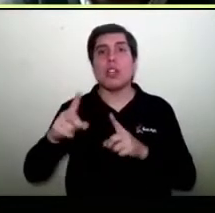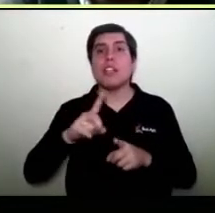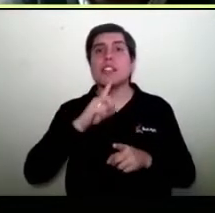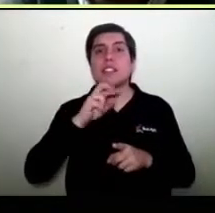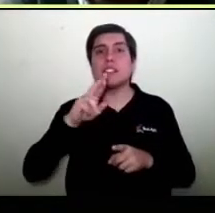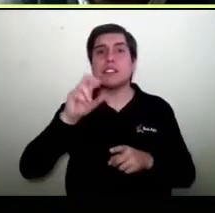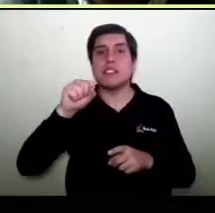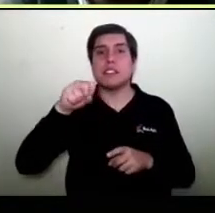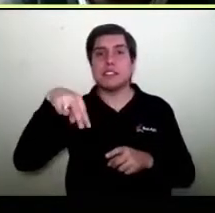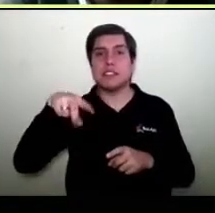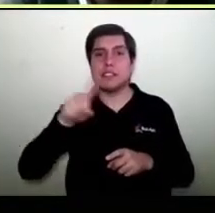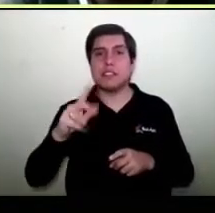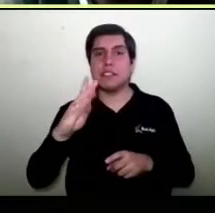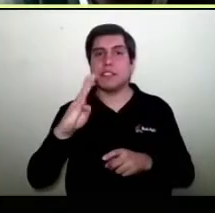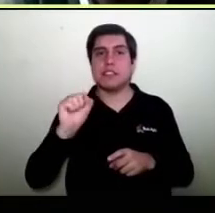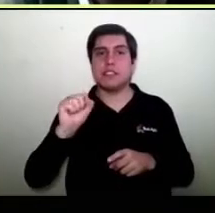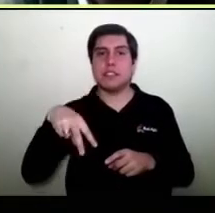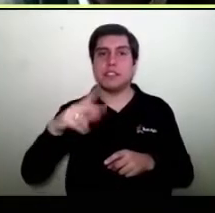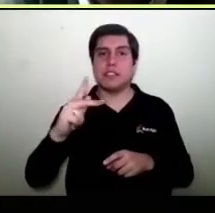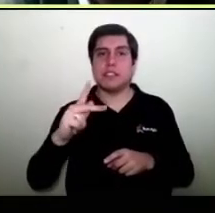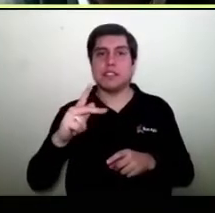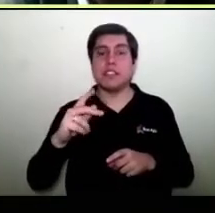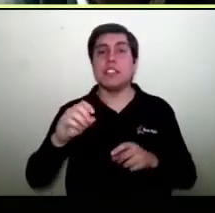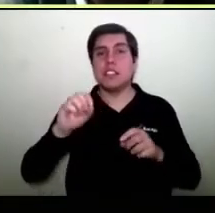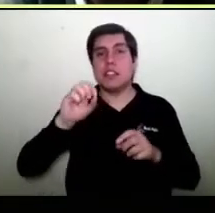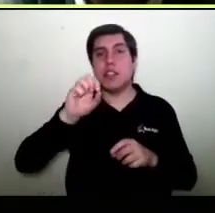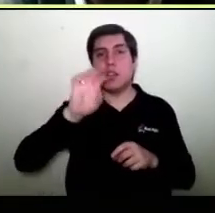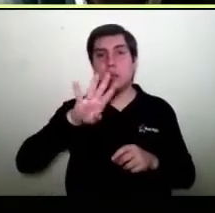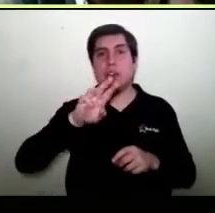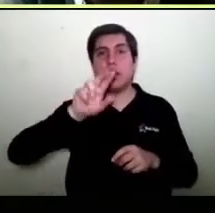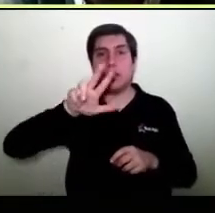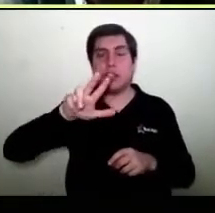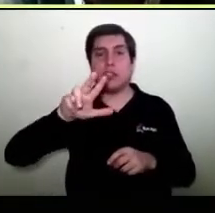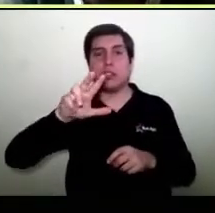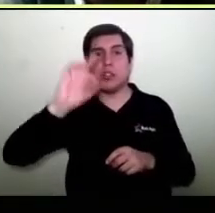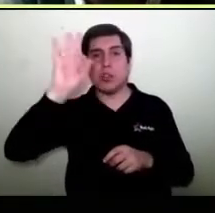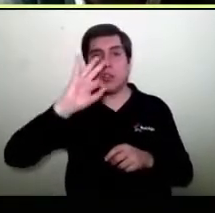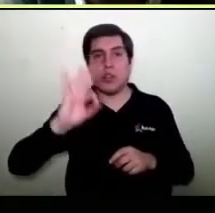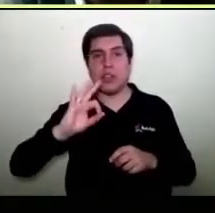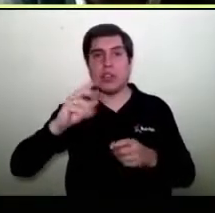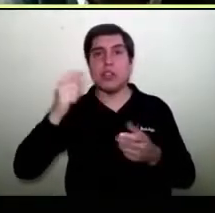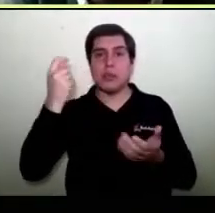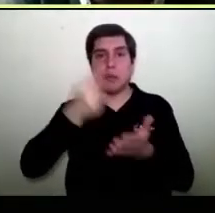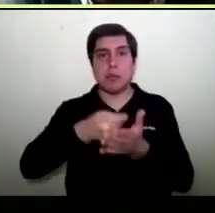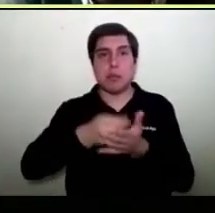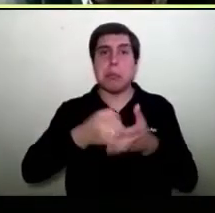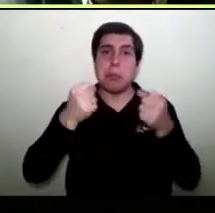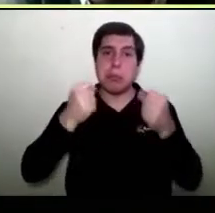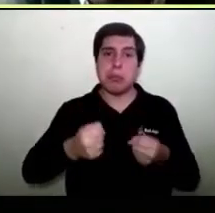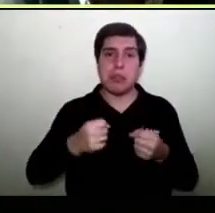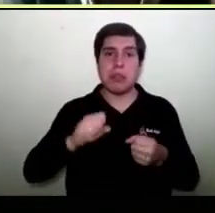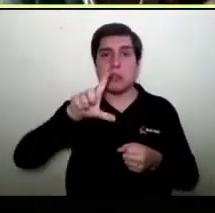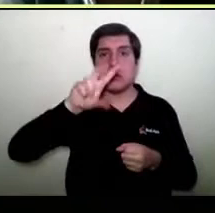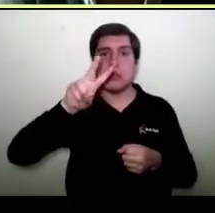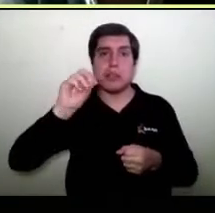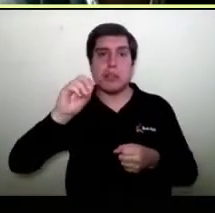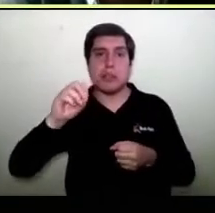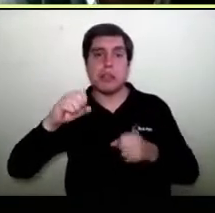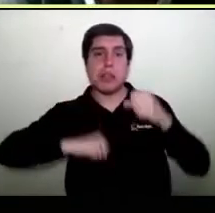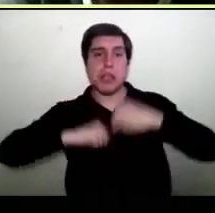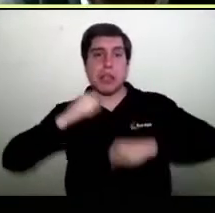negociación que nos permite que en 48 horas tu botón de pago esté hecho porque somos 720 empresas